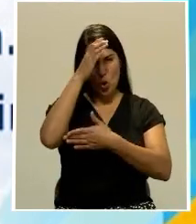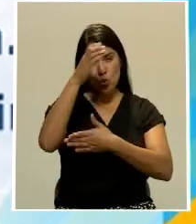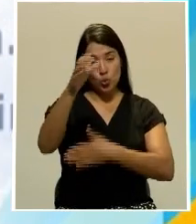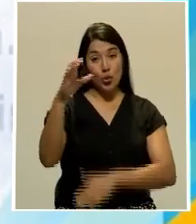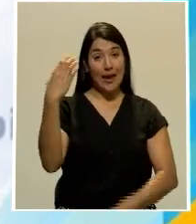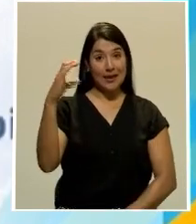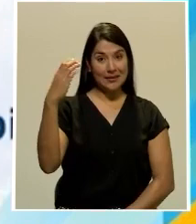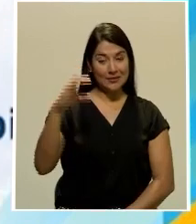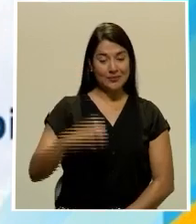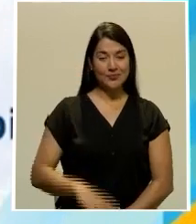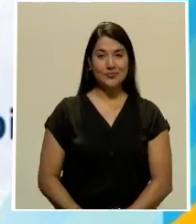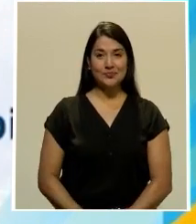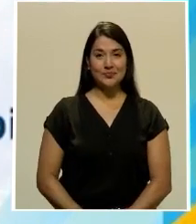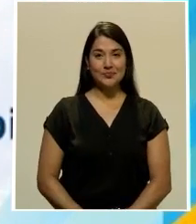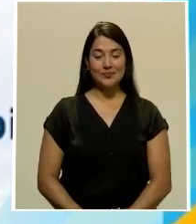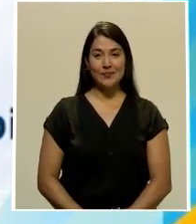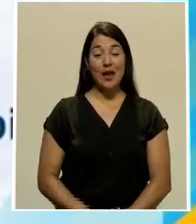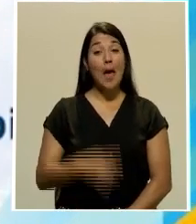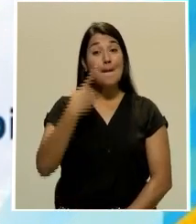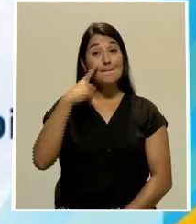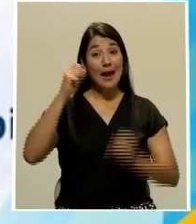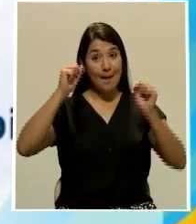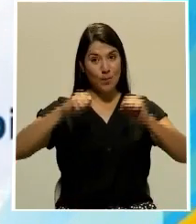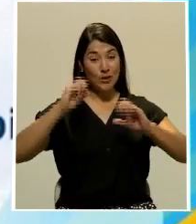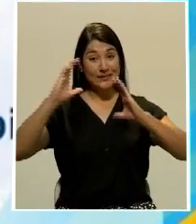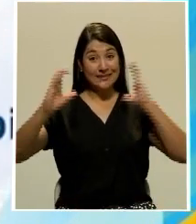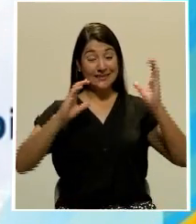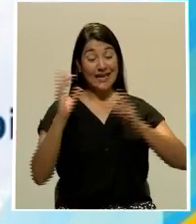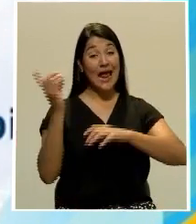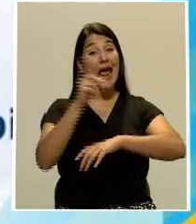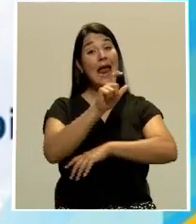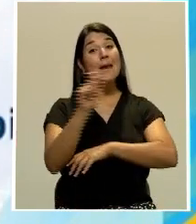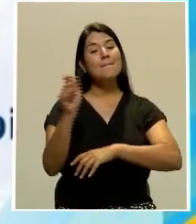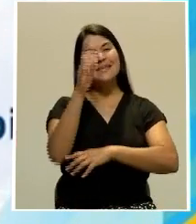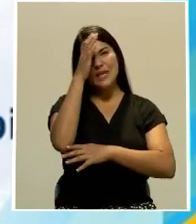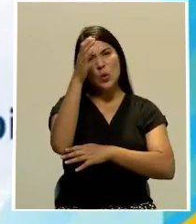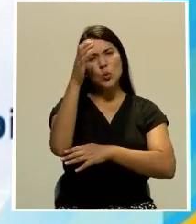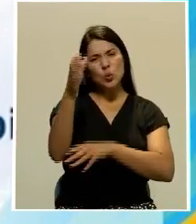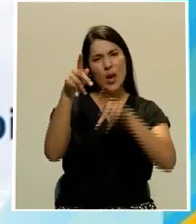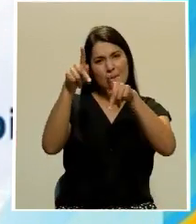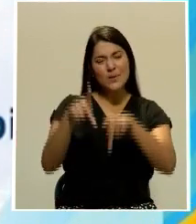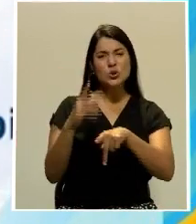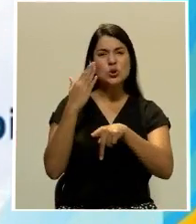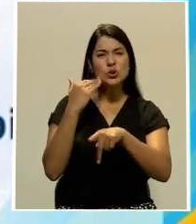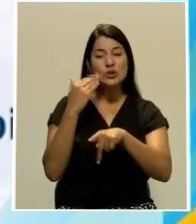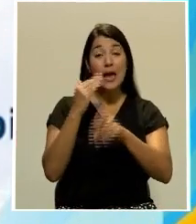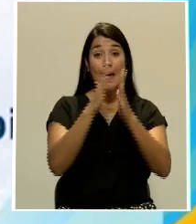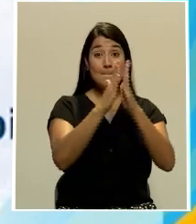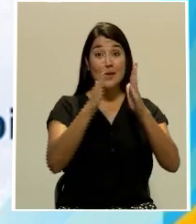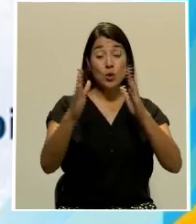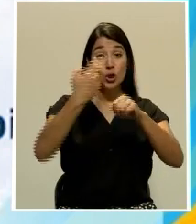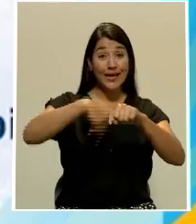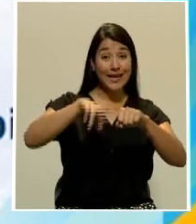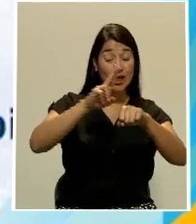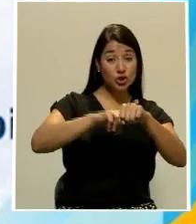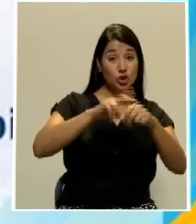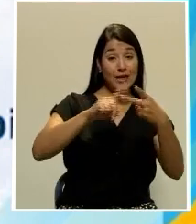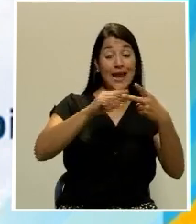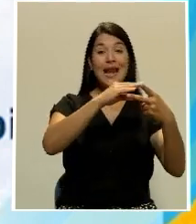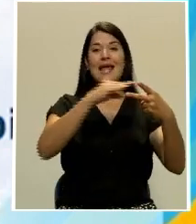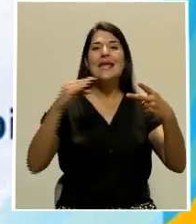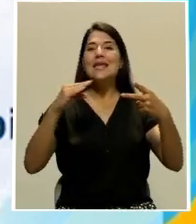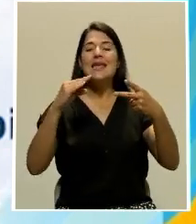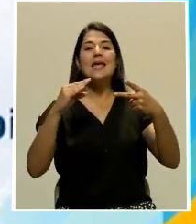Cartaginesa En conmemoración del mes de la Cultura Afrodescendiente la Biblioteca Nacional y la Cátedra de